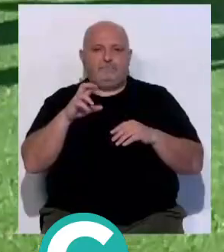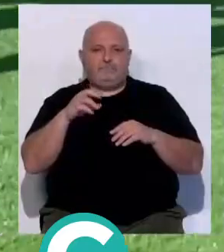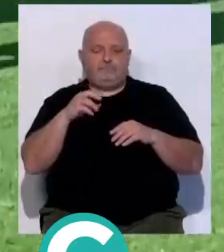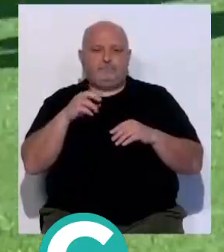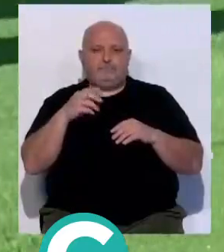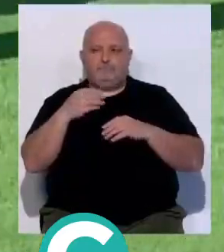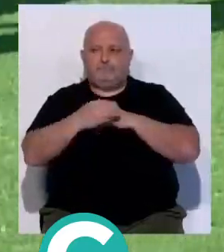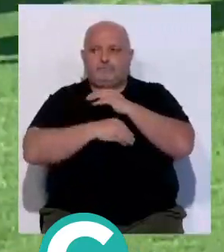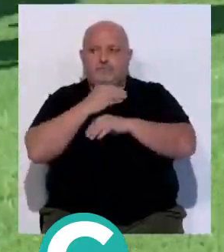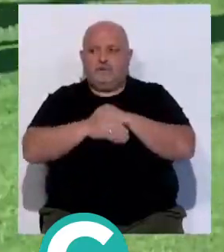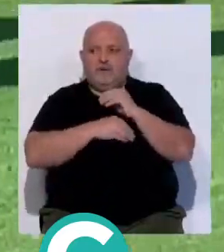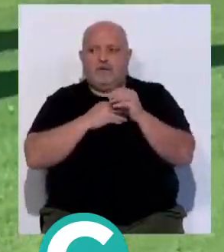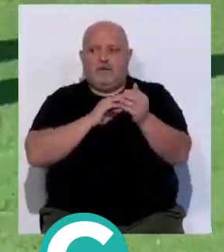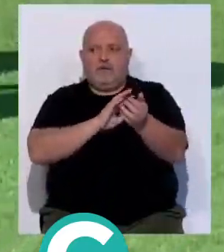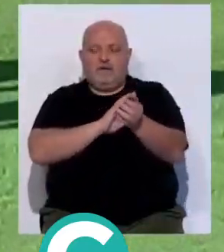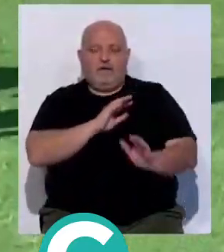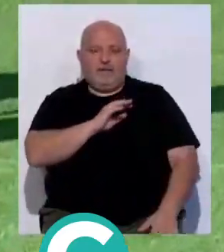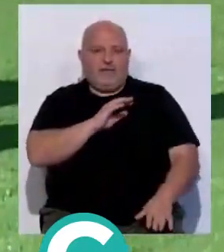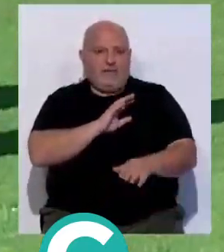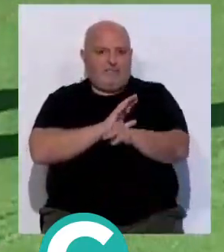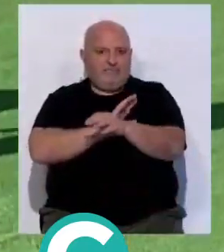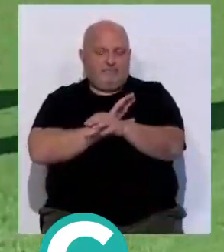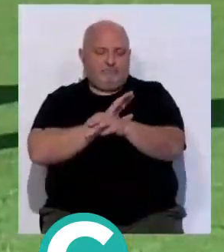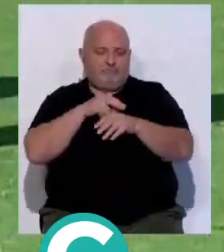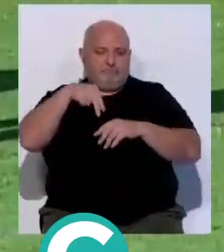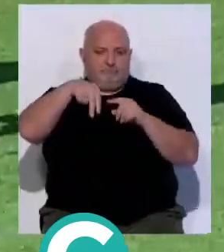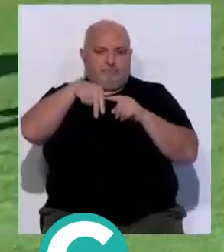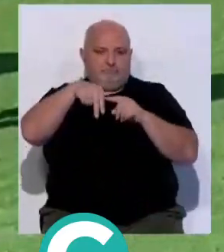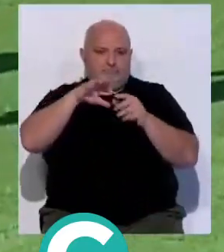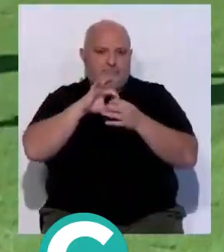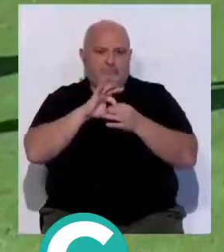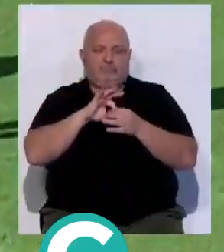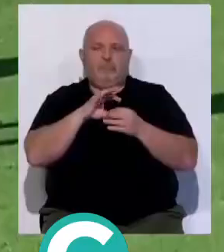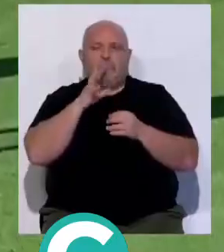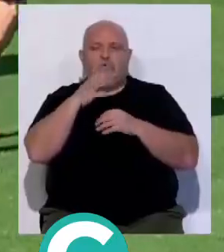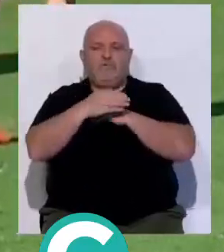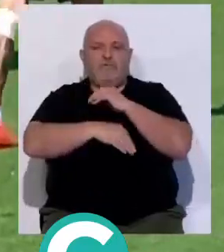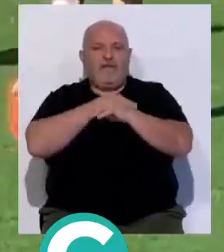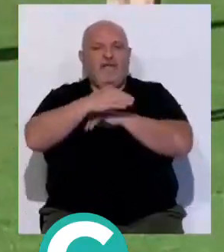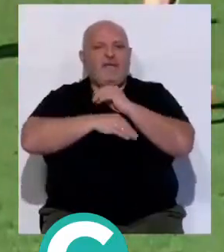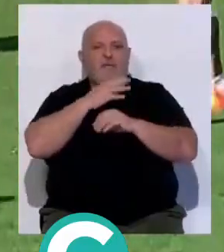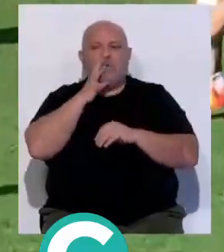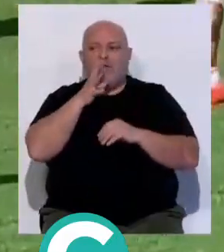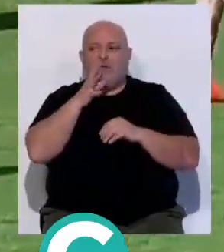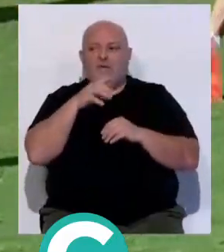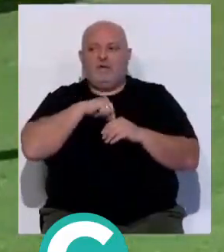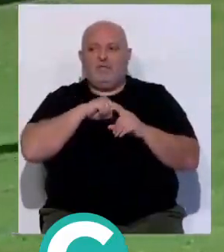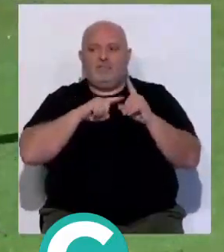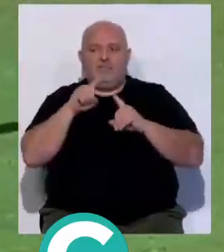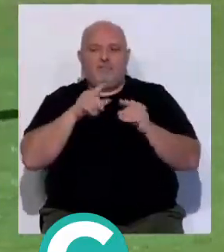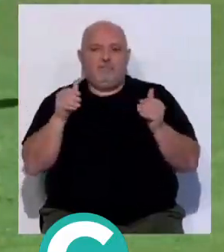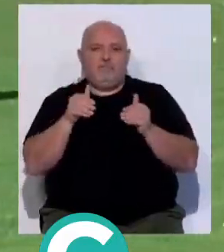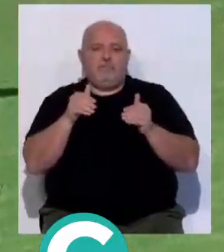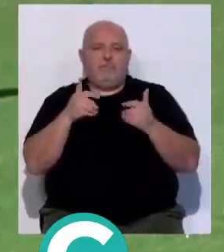con ese vendaje en la pierna izquierda. Ese vendaje se suele poner cuando estás con un pequeño